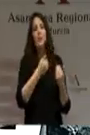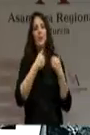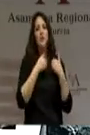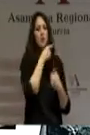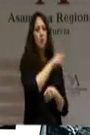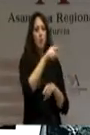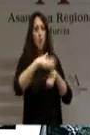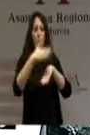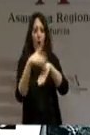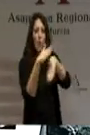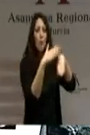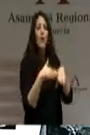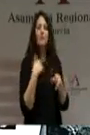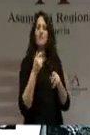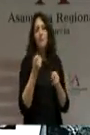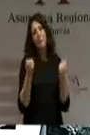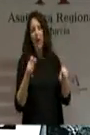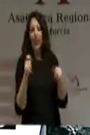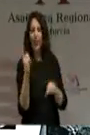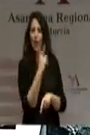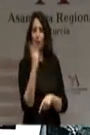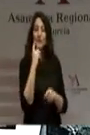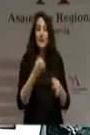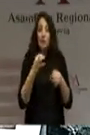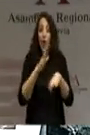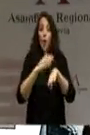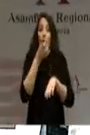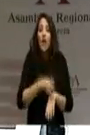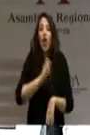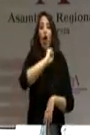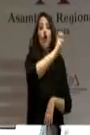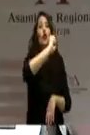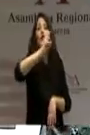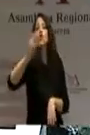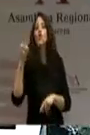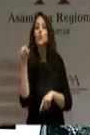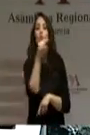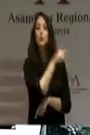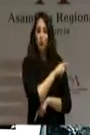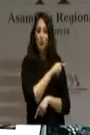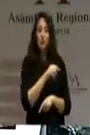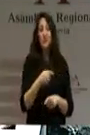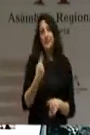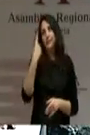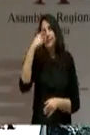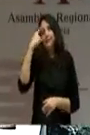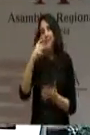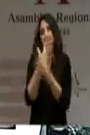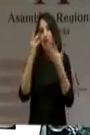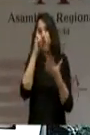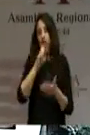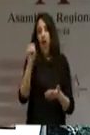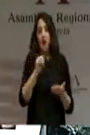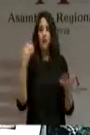usted a su predecesor. Siempre la culpa la tienen otros. Entiendo que a 19 años de Gobierno les parezca a pocos y